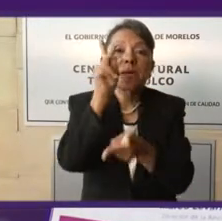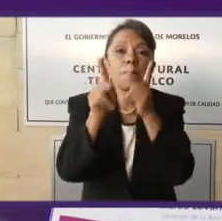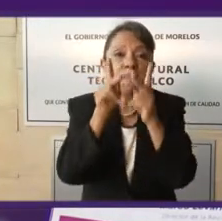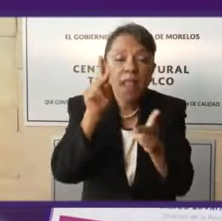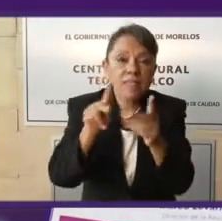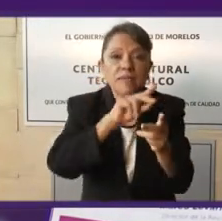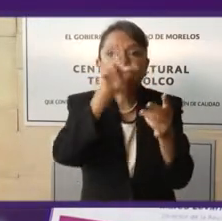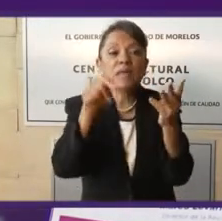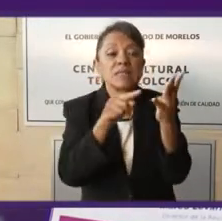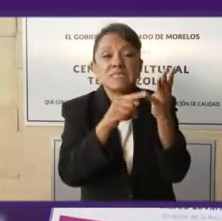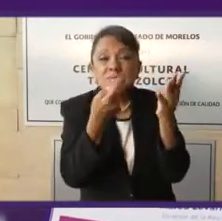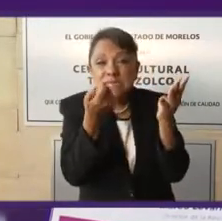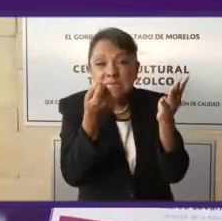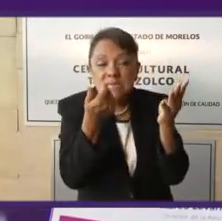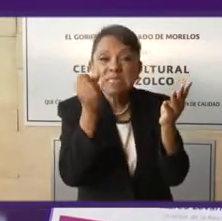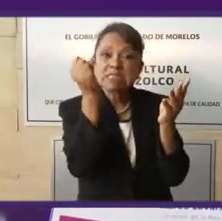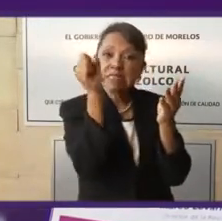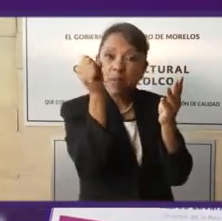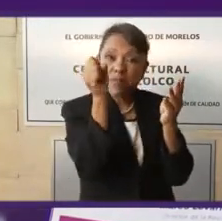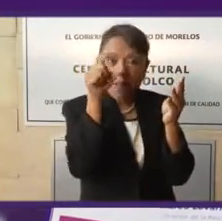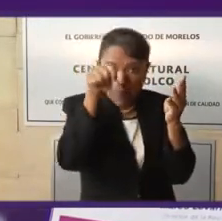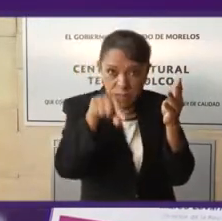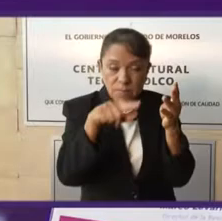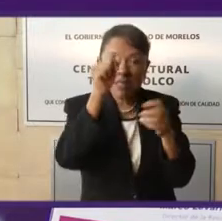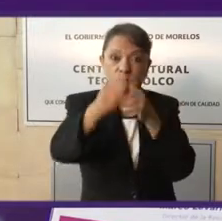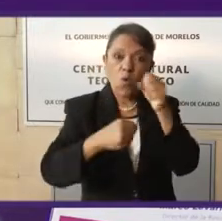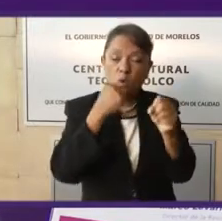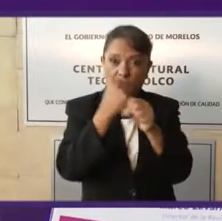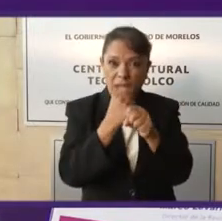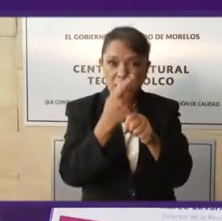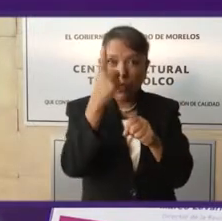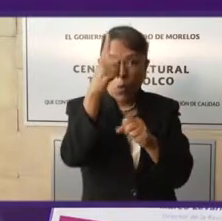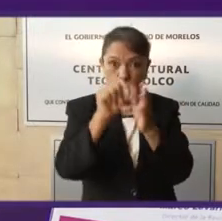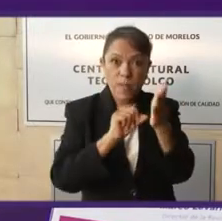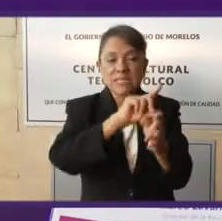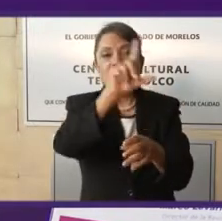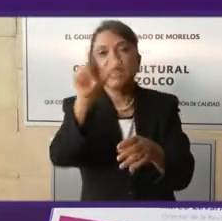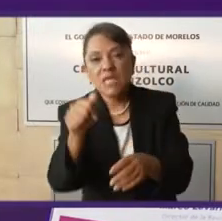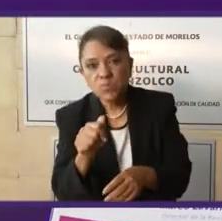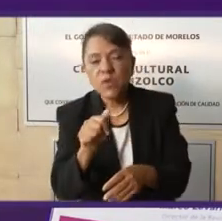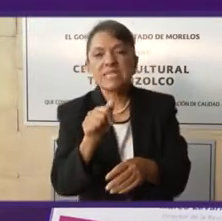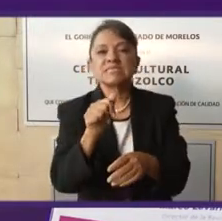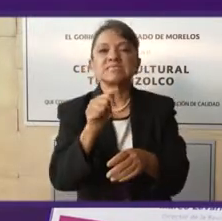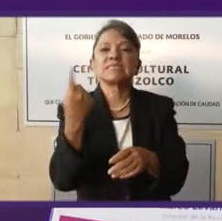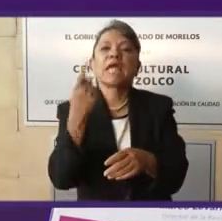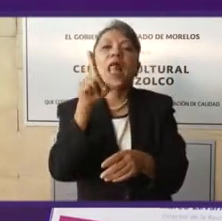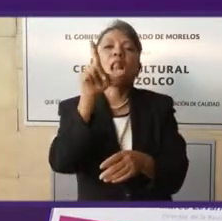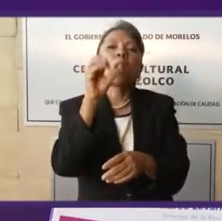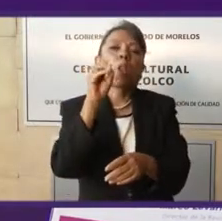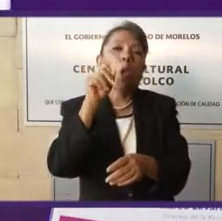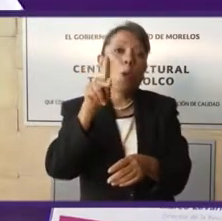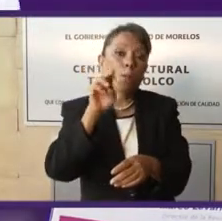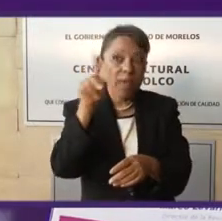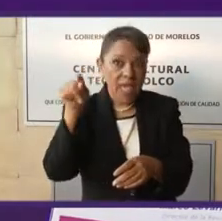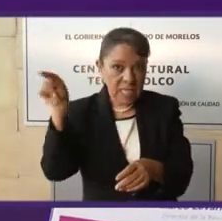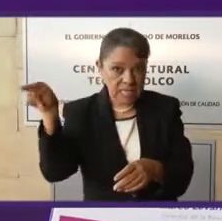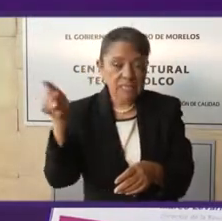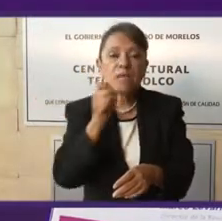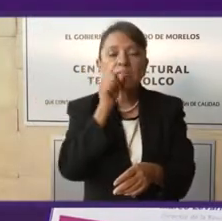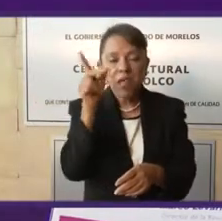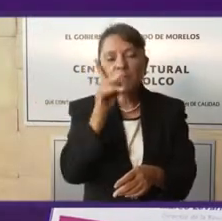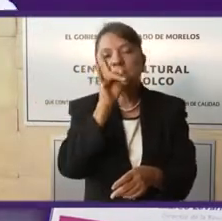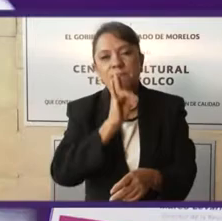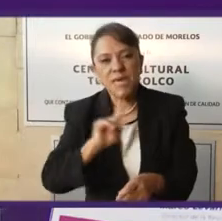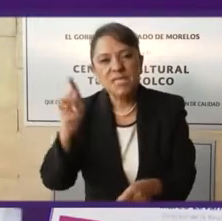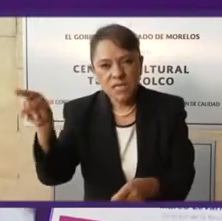apenas en septiembre de ese mismo año, casi un mes después de que López Obrador se fue. Él también es un mentiroso, porque dice